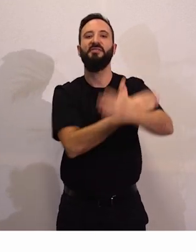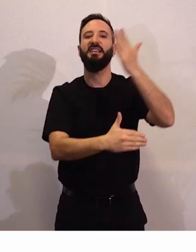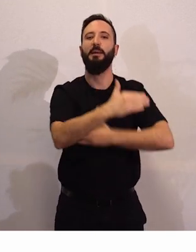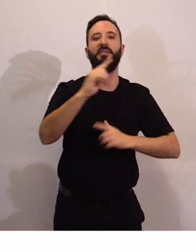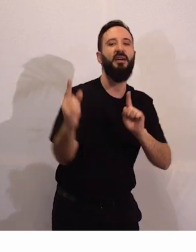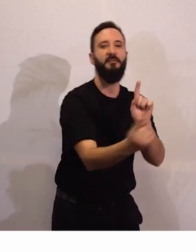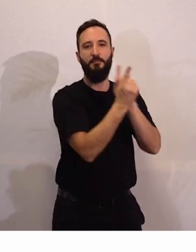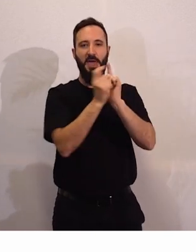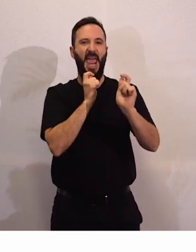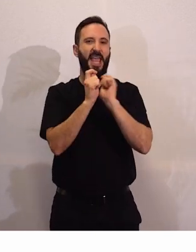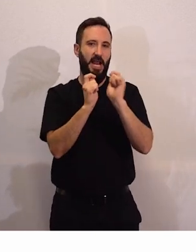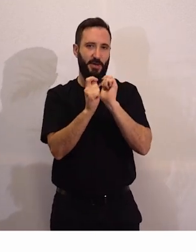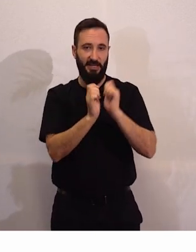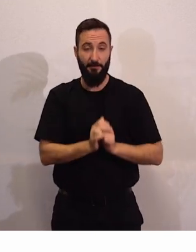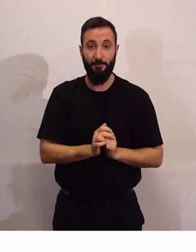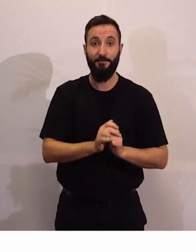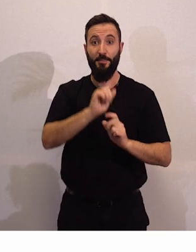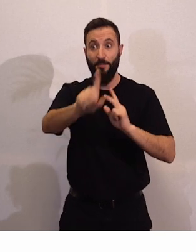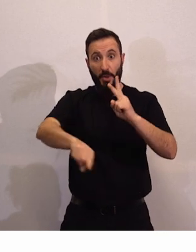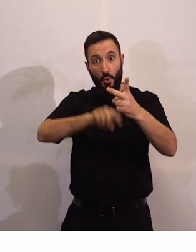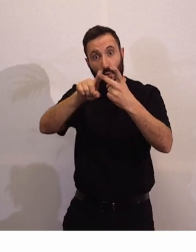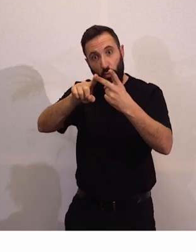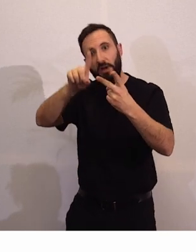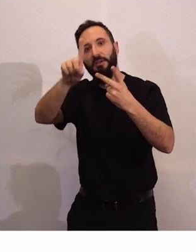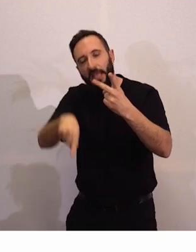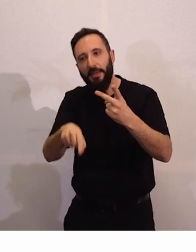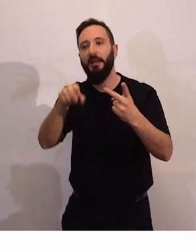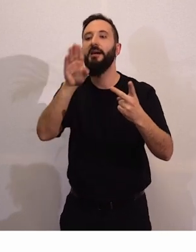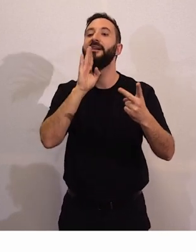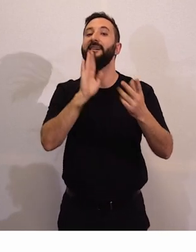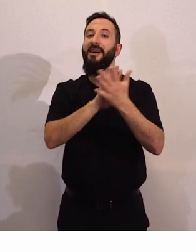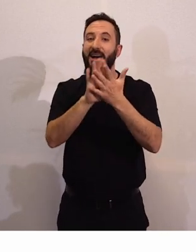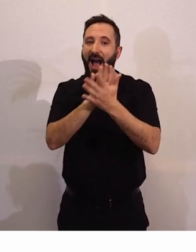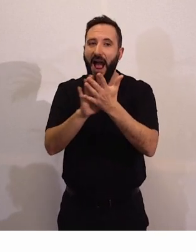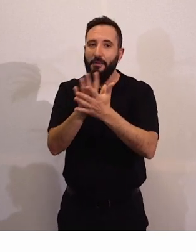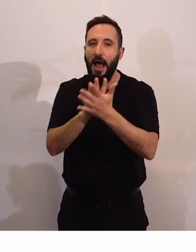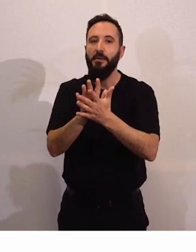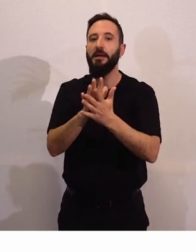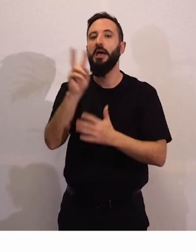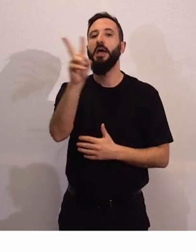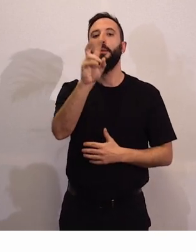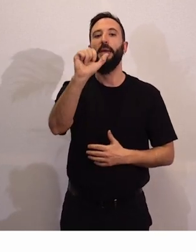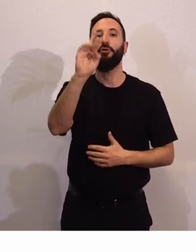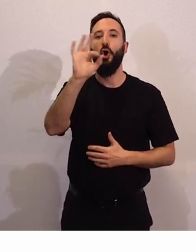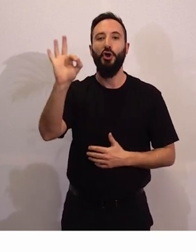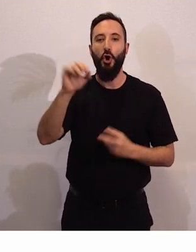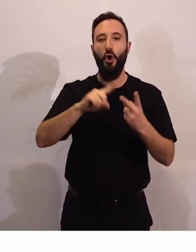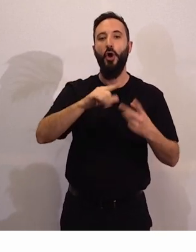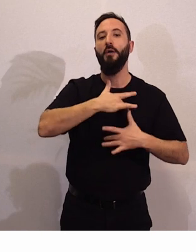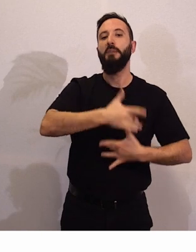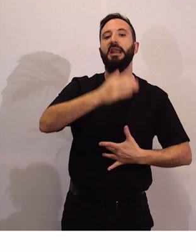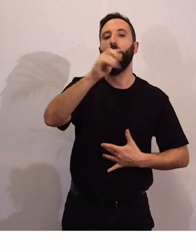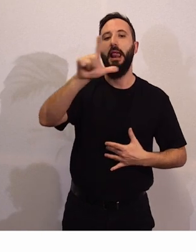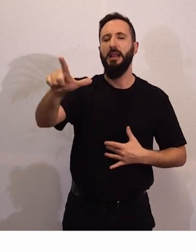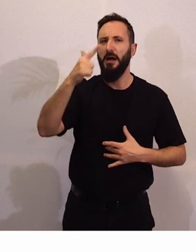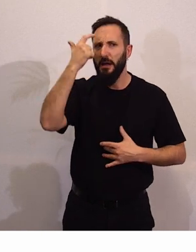entrevistamos. Pero fuimos más allá y lo habéis dicho, Vitorio y Maribel, ¿qué pasa con